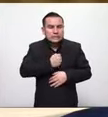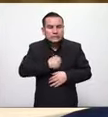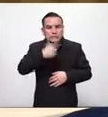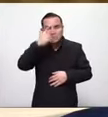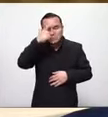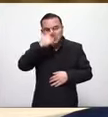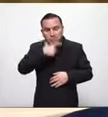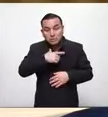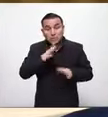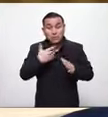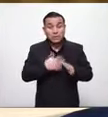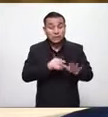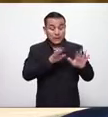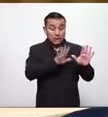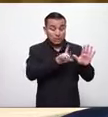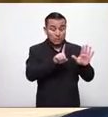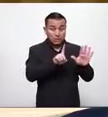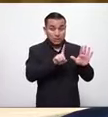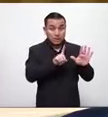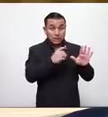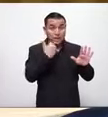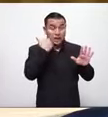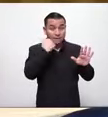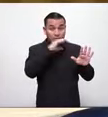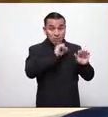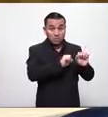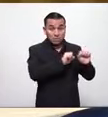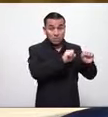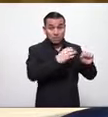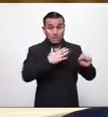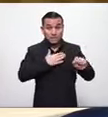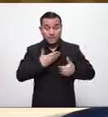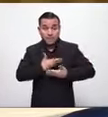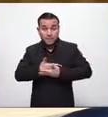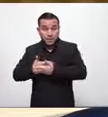indignación por lo que está sucediendo en la asamblea